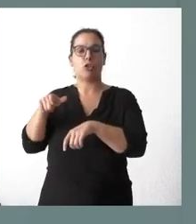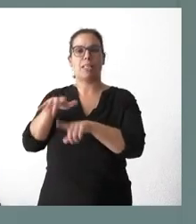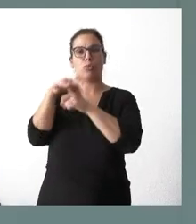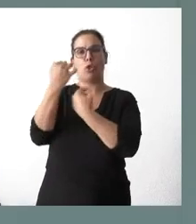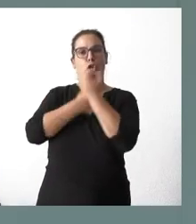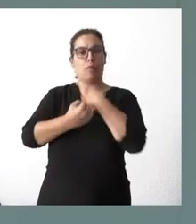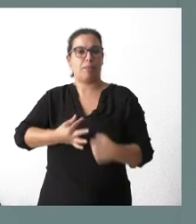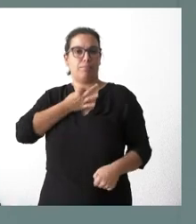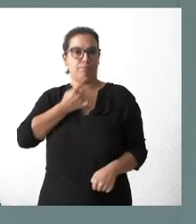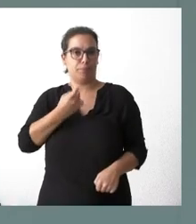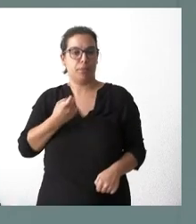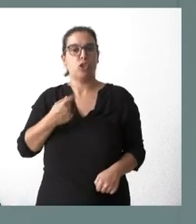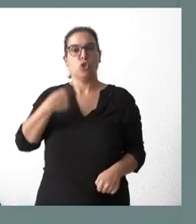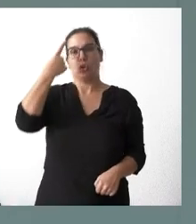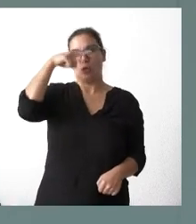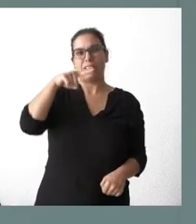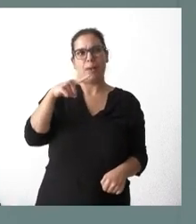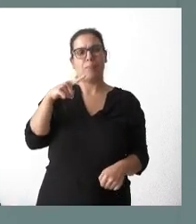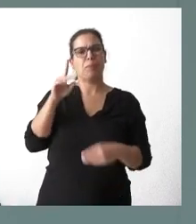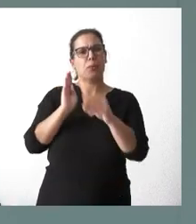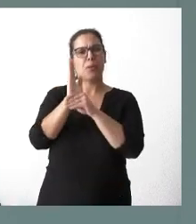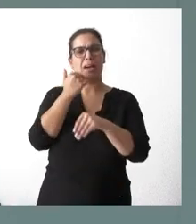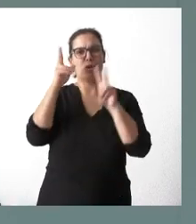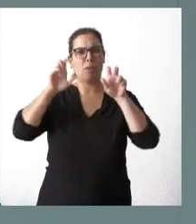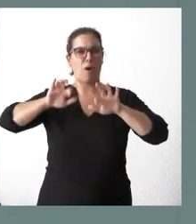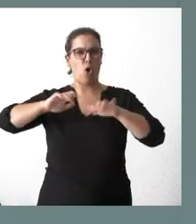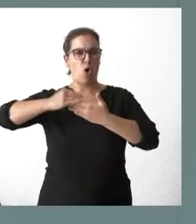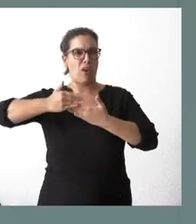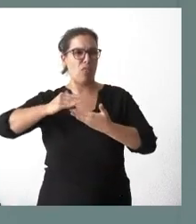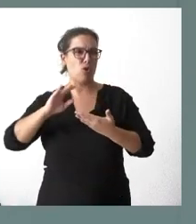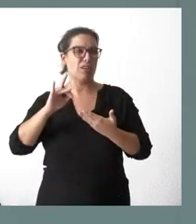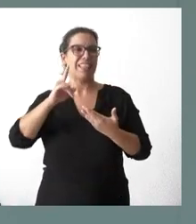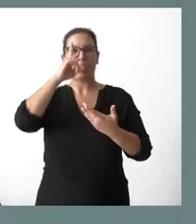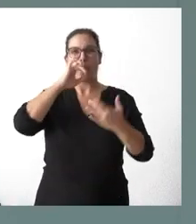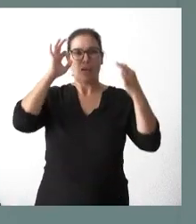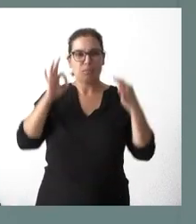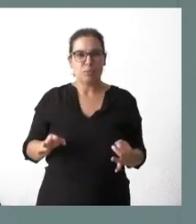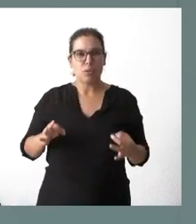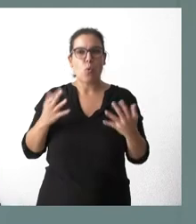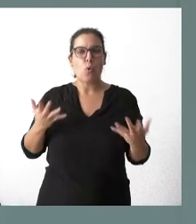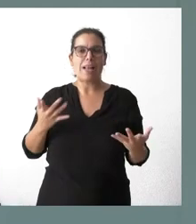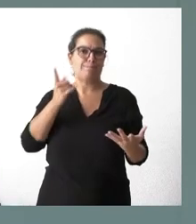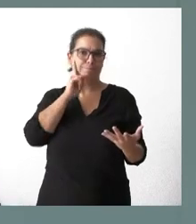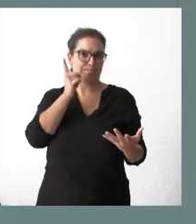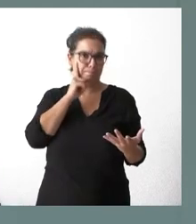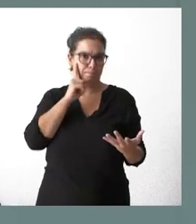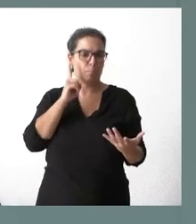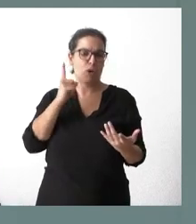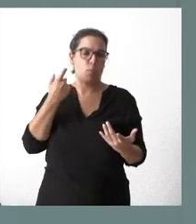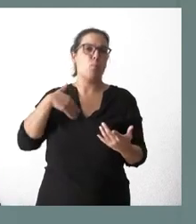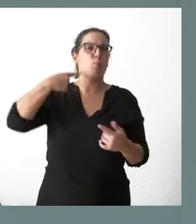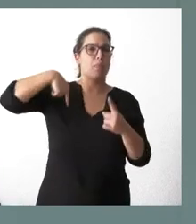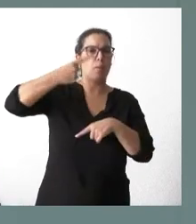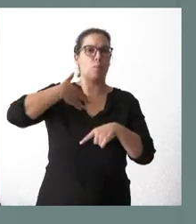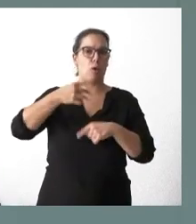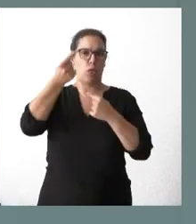que tenemos algún apoyo en materia de los ordenadores. No sé ahora recordarle en qué condiciones, pero se lo podemos detallar. Y ahora tenemos